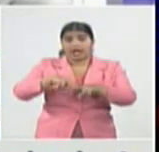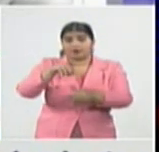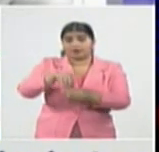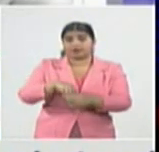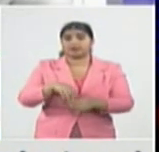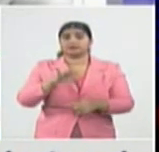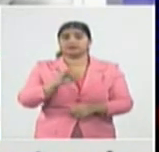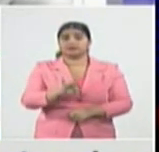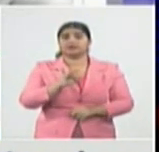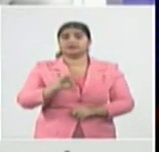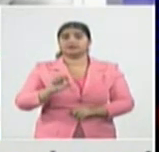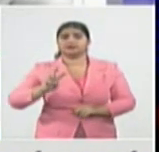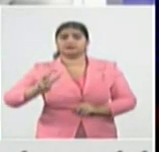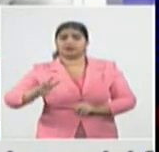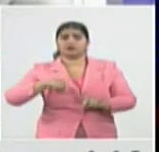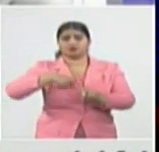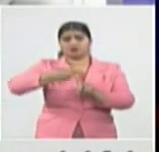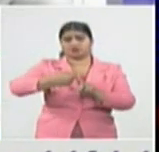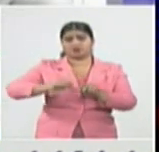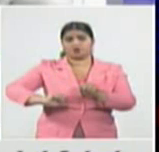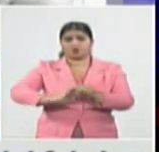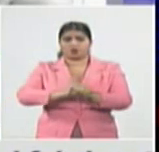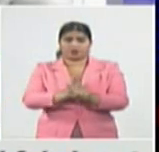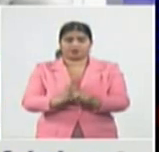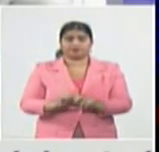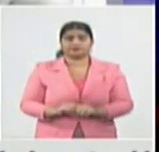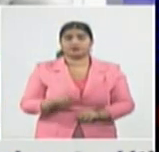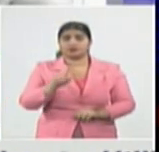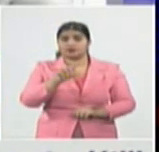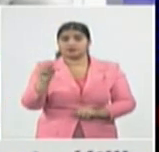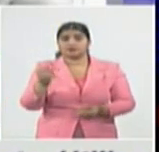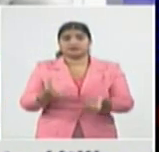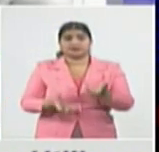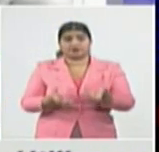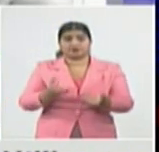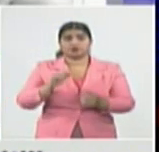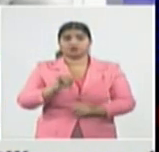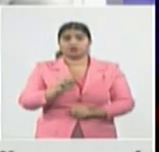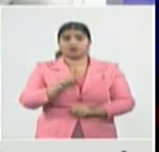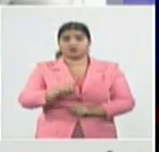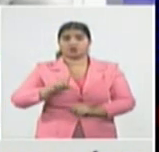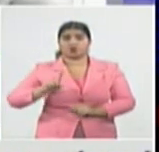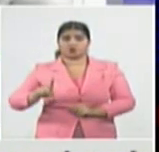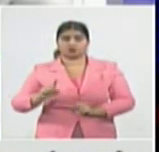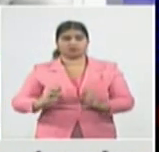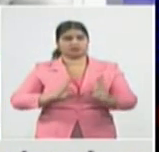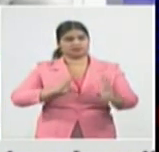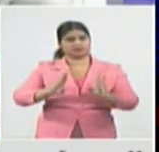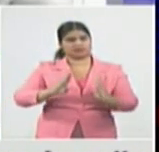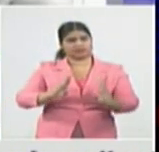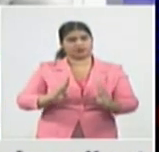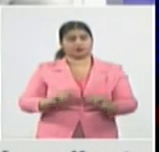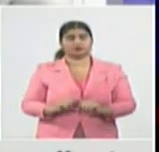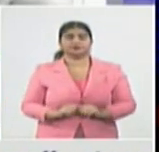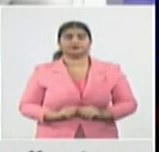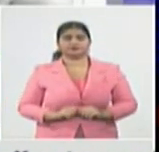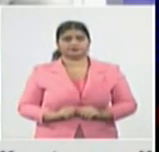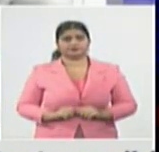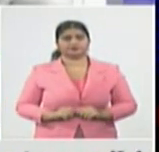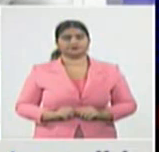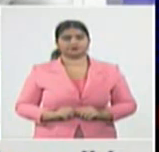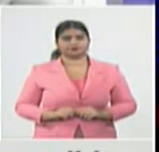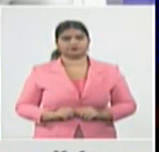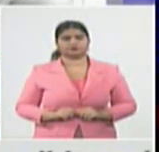773 casos positivos Cienfuegos 611 en el centro del país sigue siendo el epicentro de la